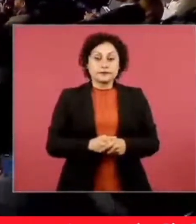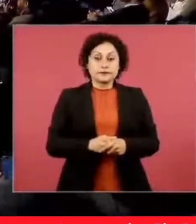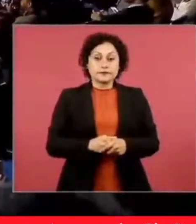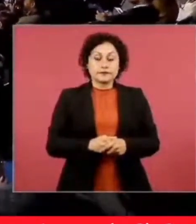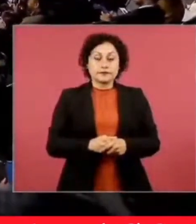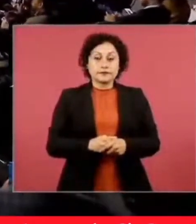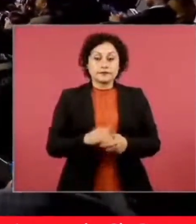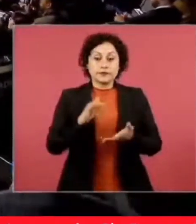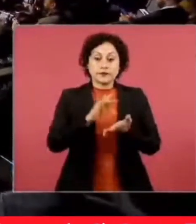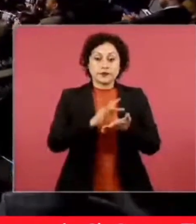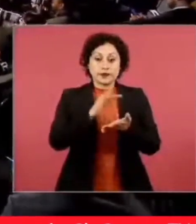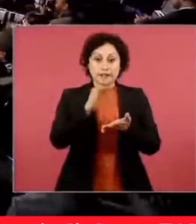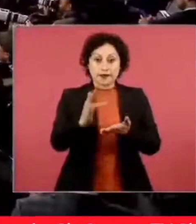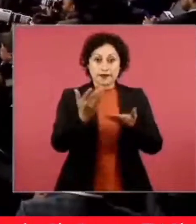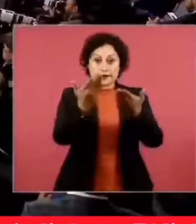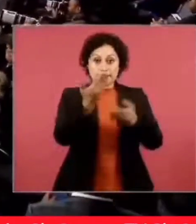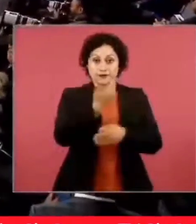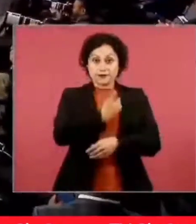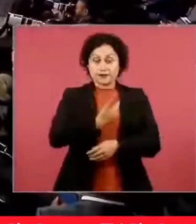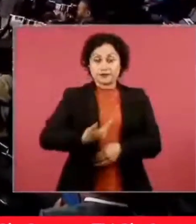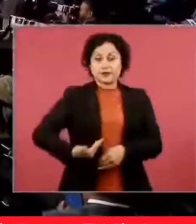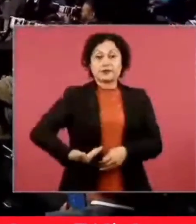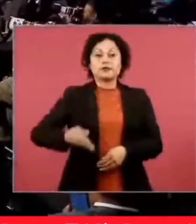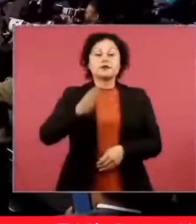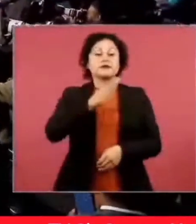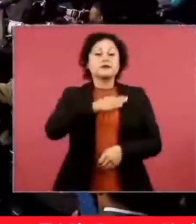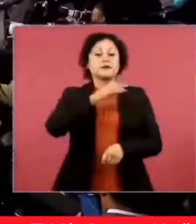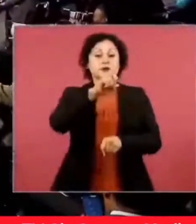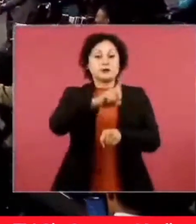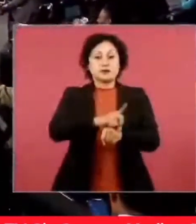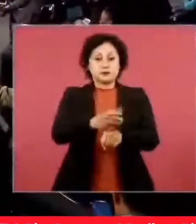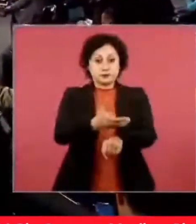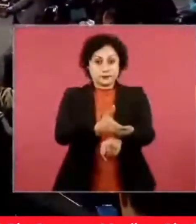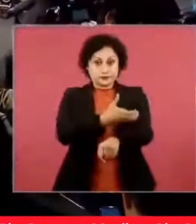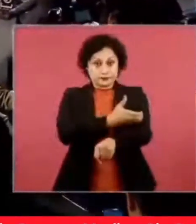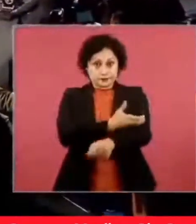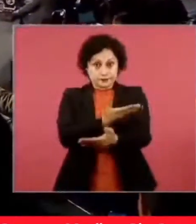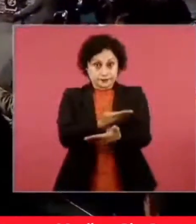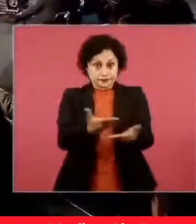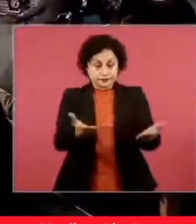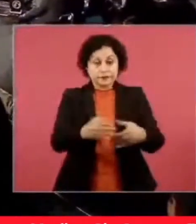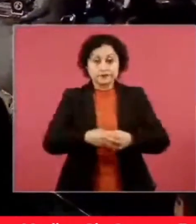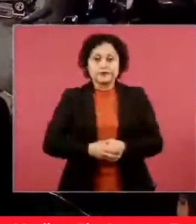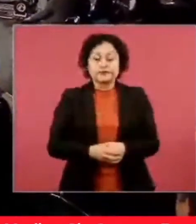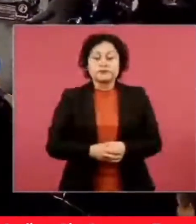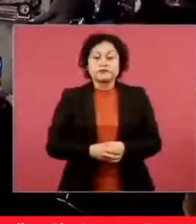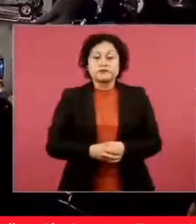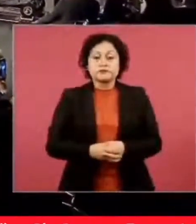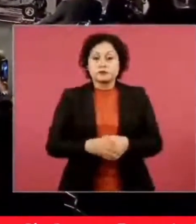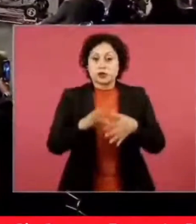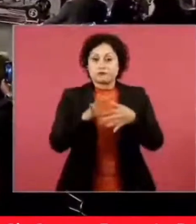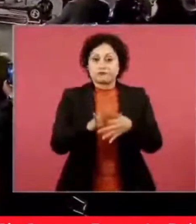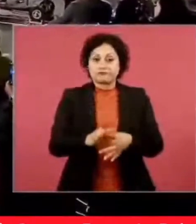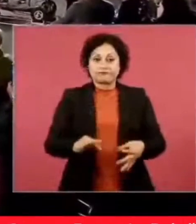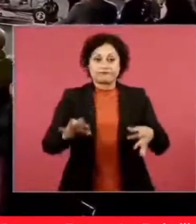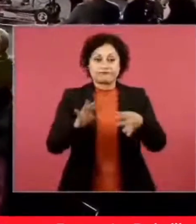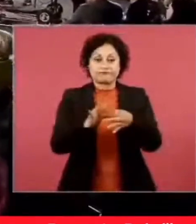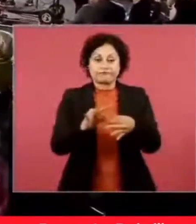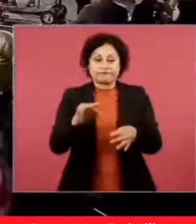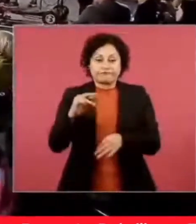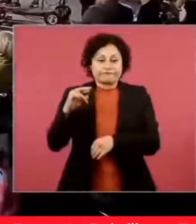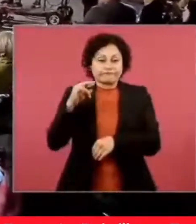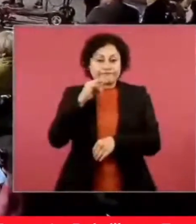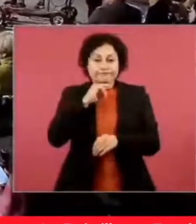Muchas gracias, señor presidente. Bueno, muy buenos días, compañeros y compañeras. Vamos a dar un rápido resumen del avance de lo que ha sido la política nacional de vivienda.